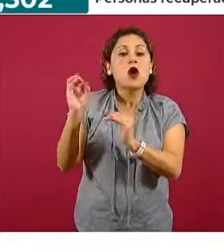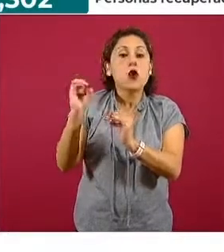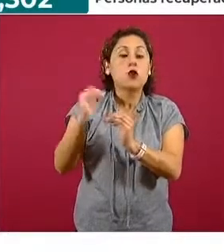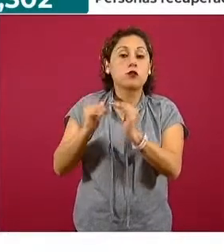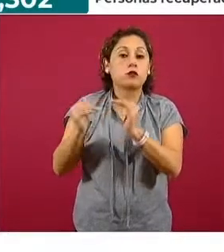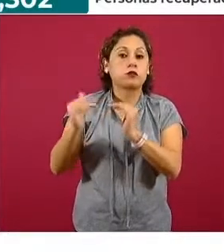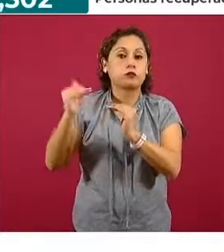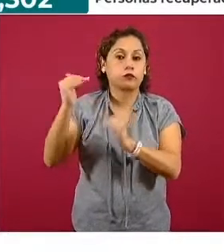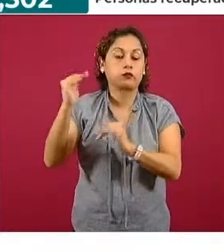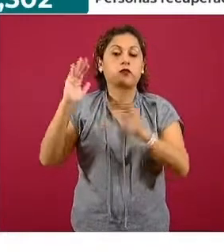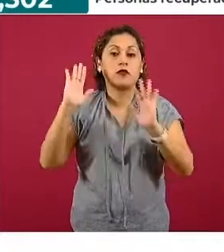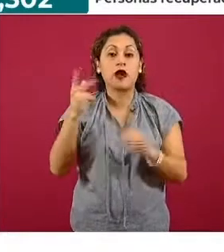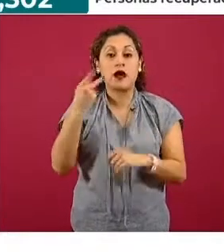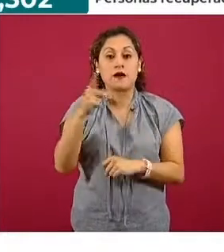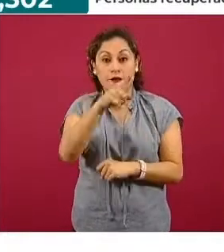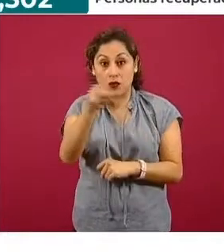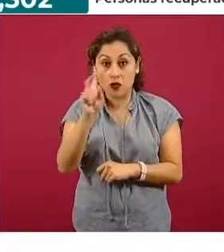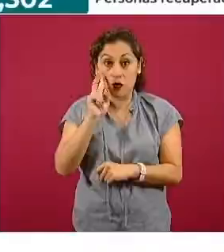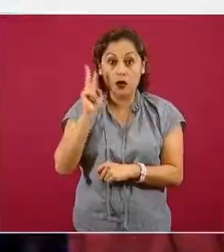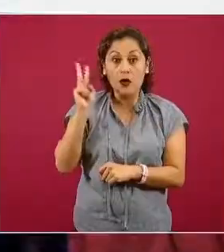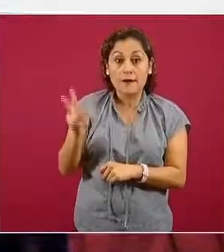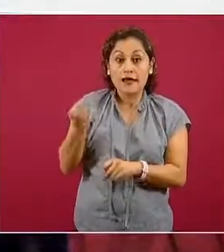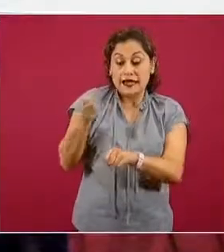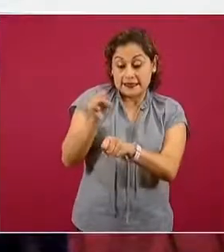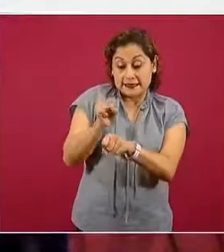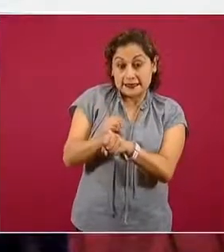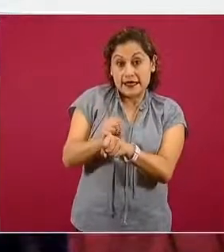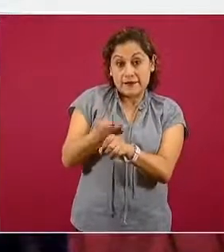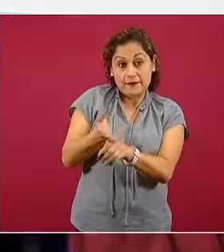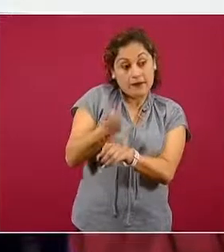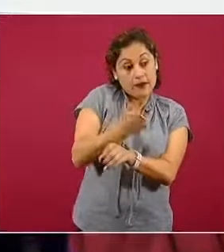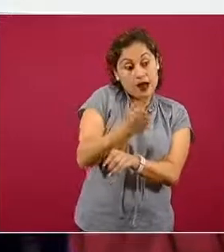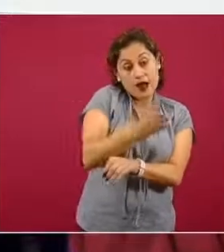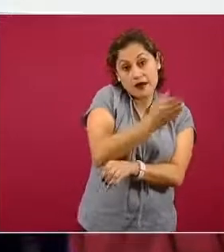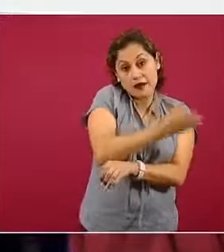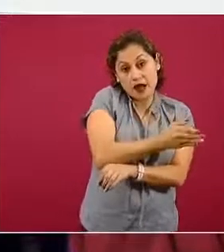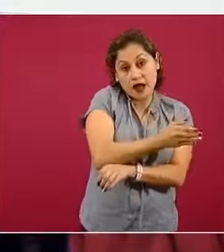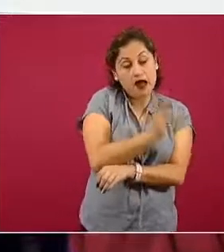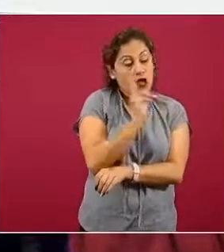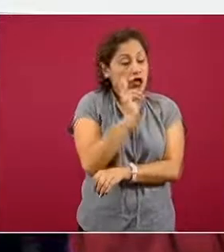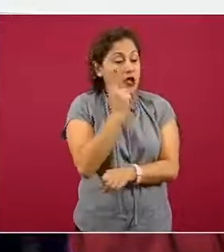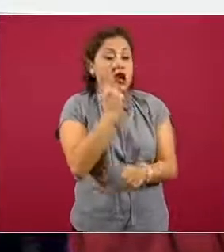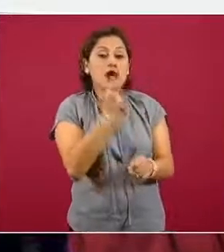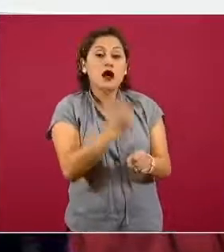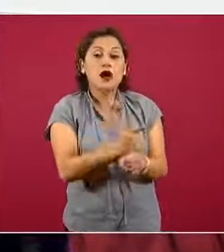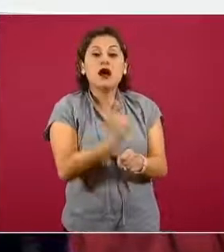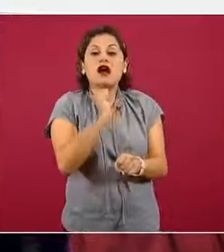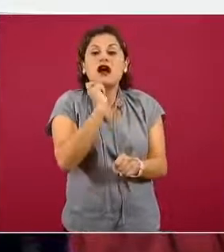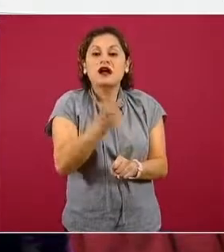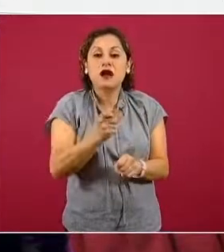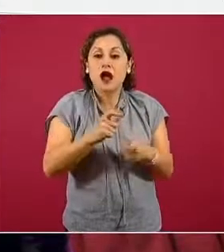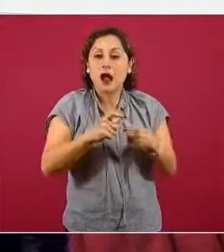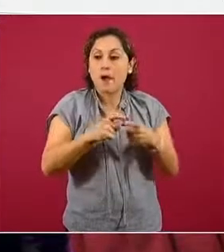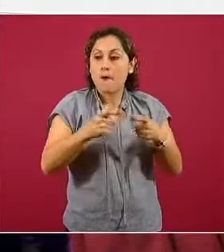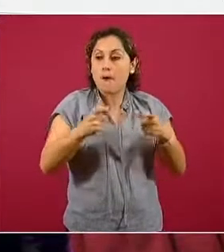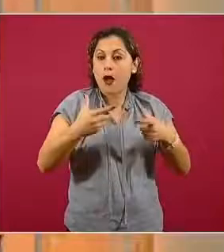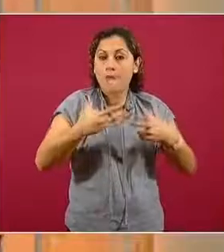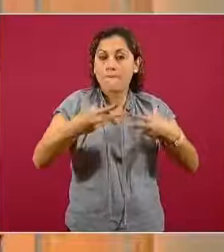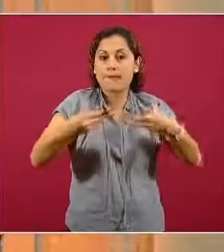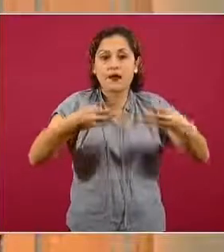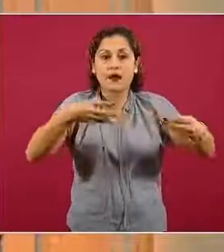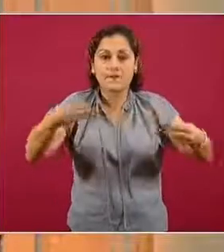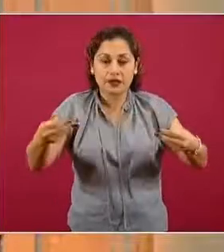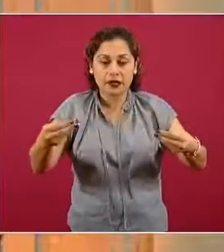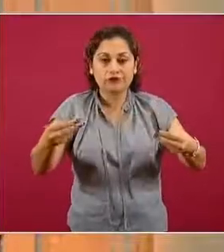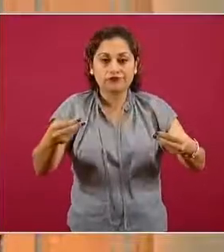comentar que para efectos de lo observado, en las semanas previas, la velocidad, la aceleración de los contagios y por lo tanto